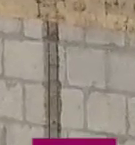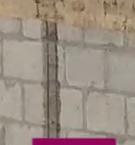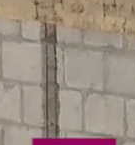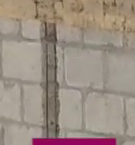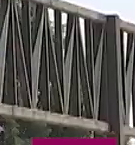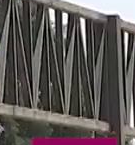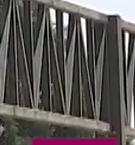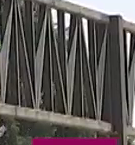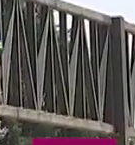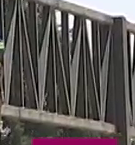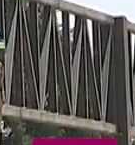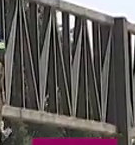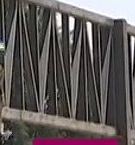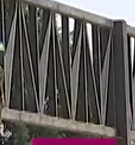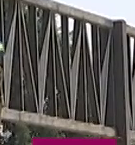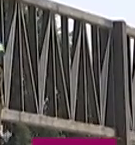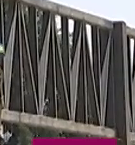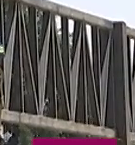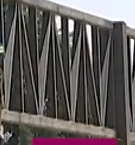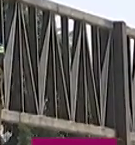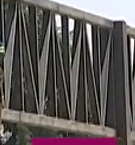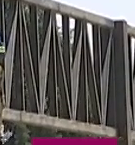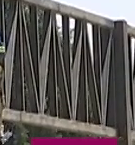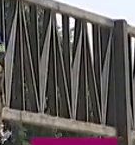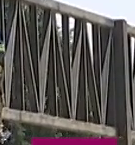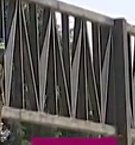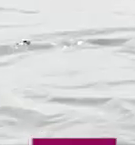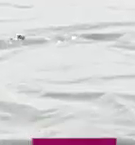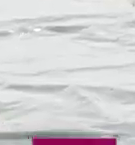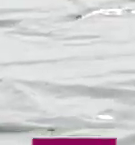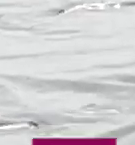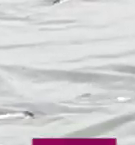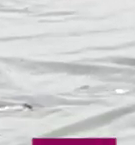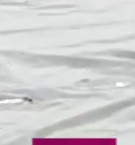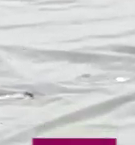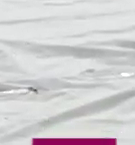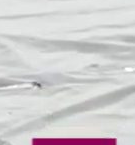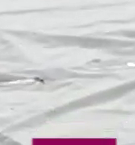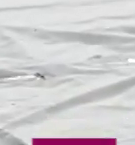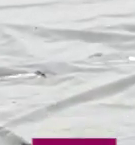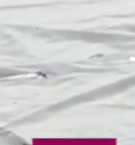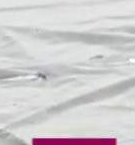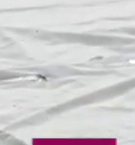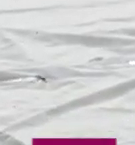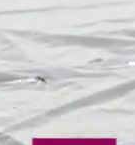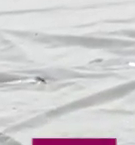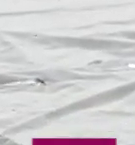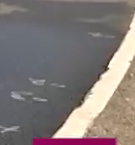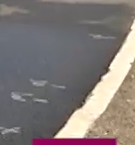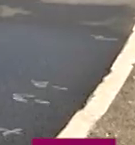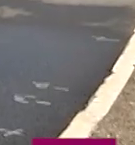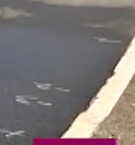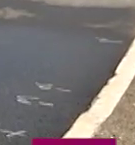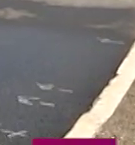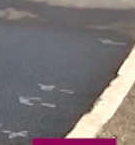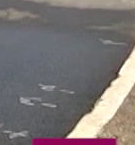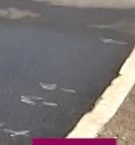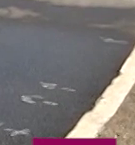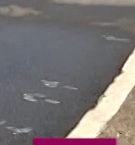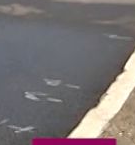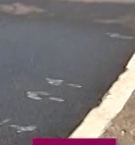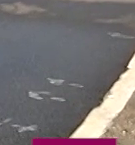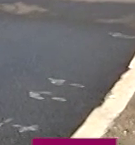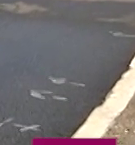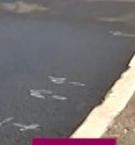721 mil 826 pesos. Este espacio tendrá capacidad para albergar a talentos de 33 disciplinas